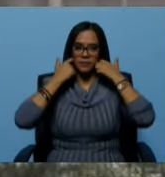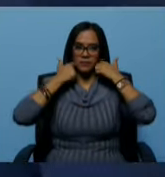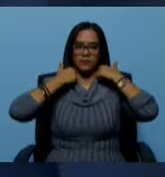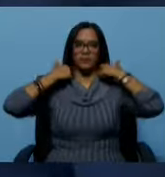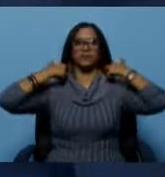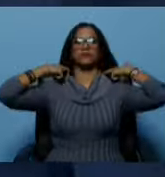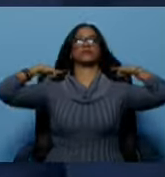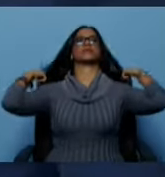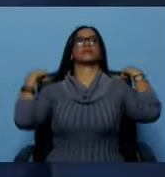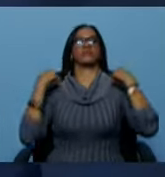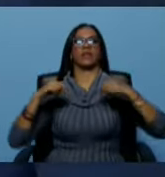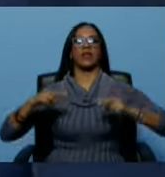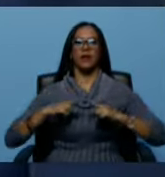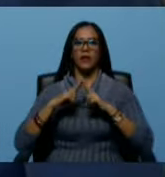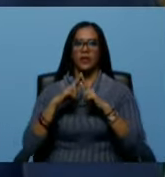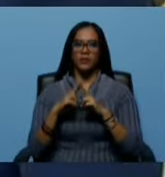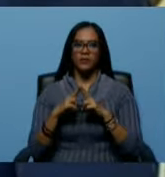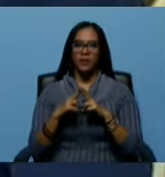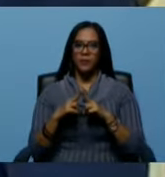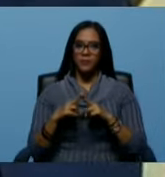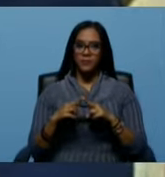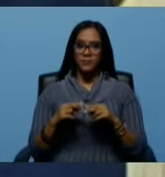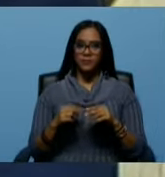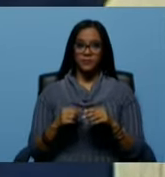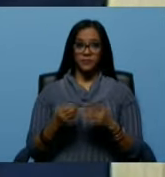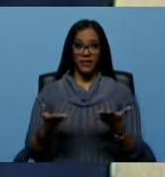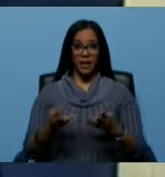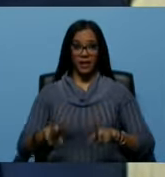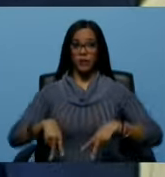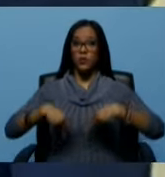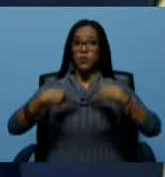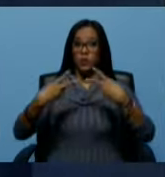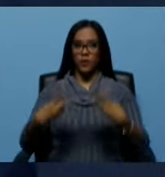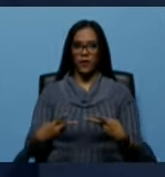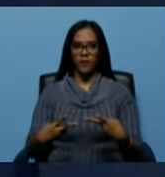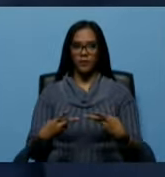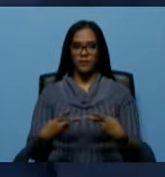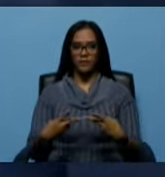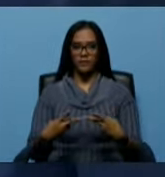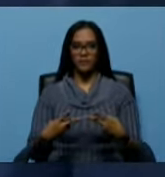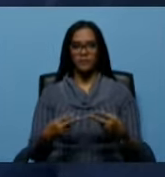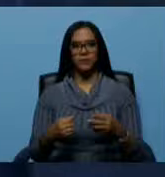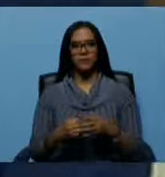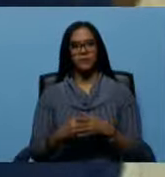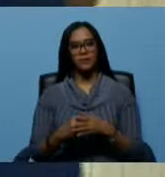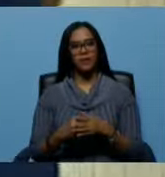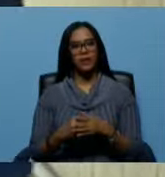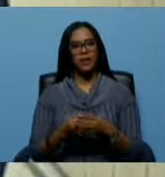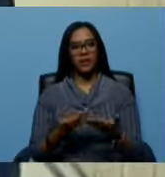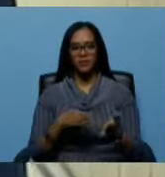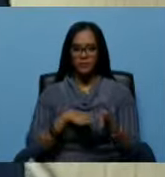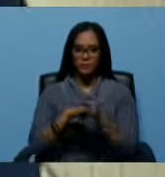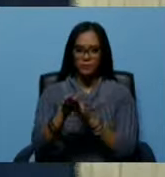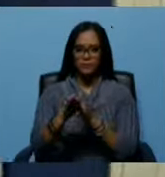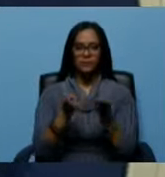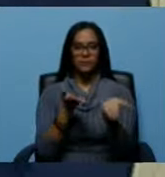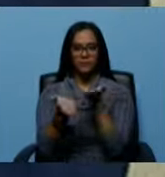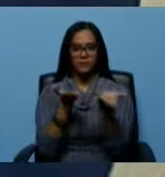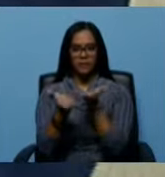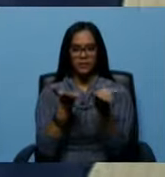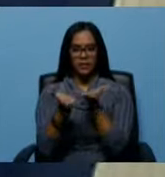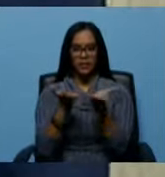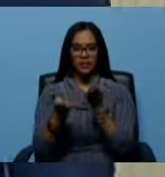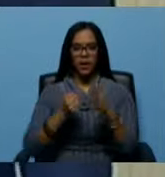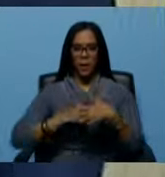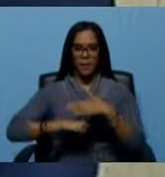encontramos en el Hospital Domingo Luciani, en la reinauguración y puesta en marcha del servicio de obstetricia y ginecología,